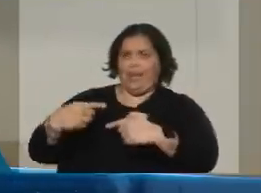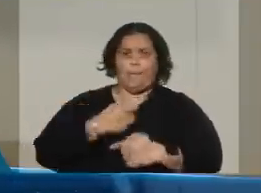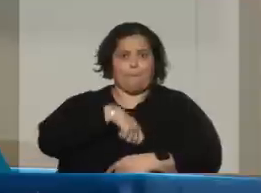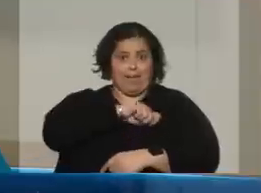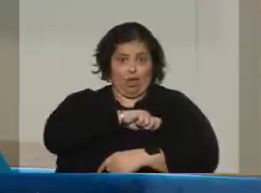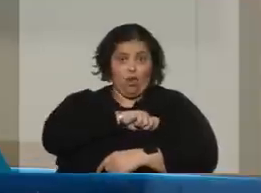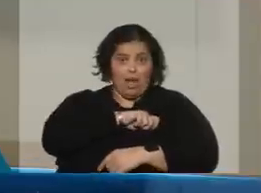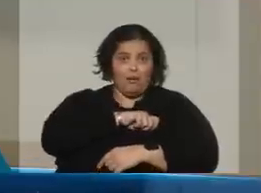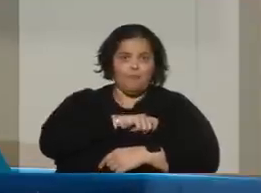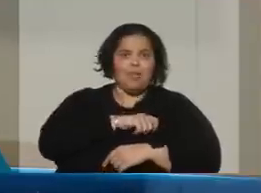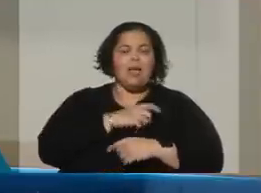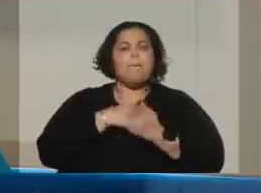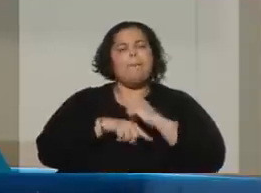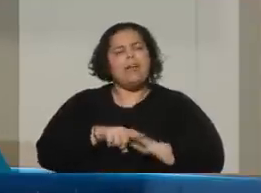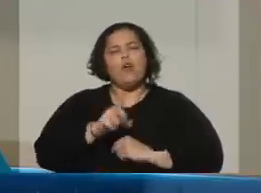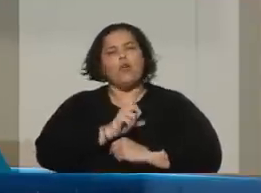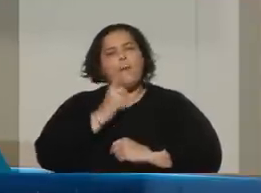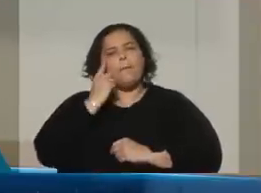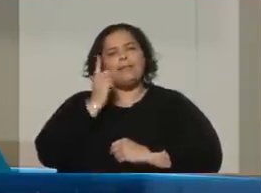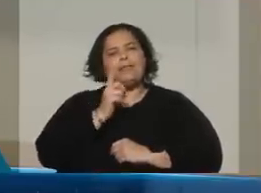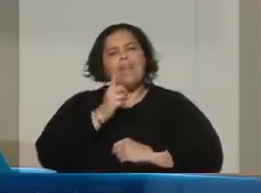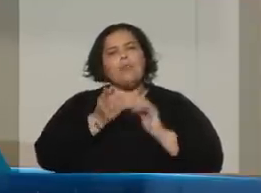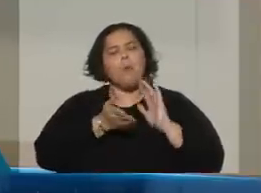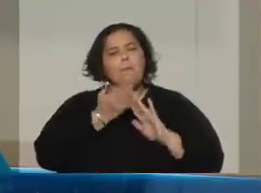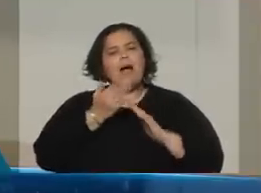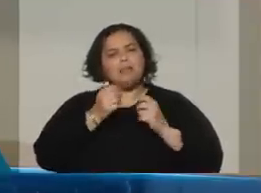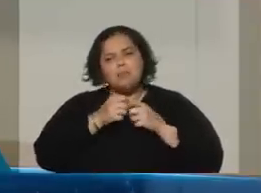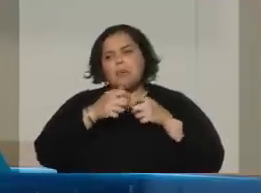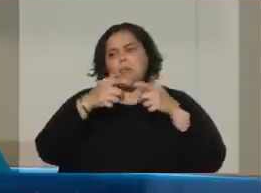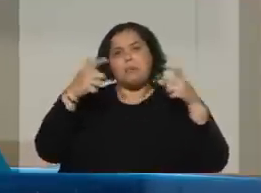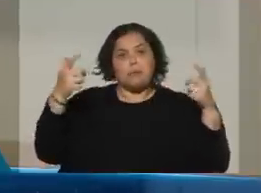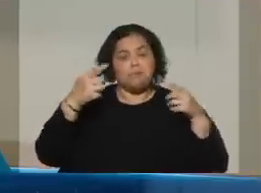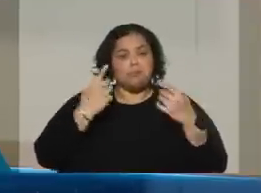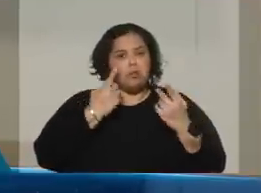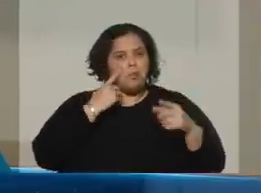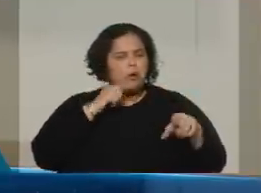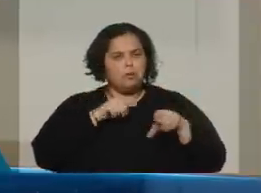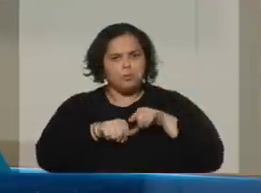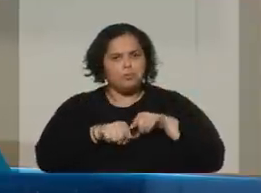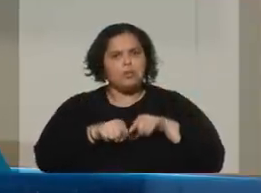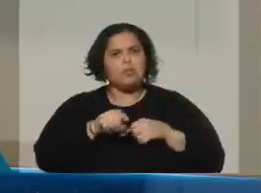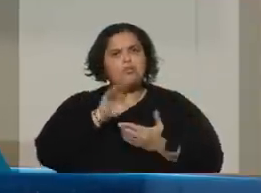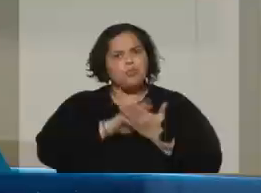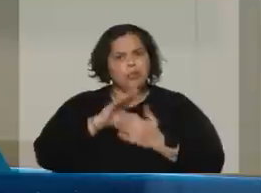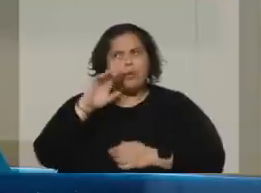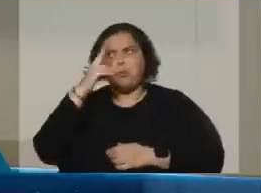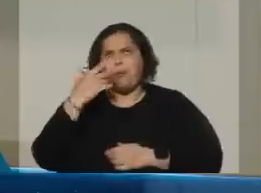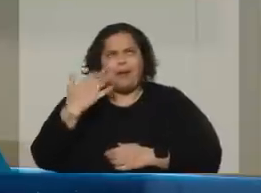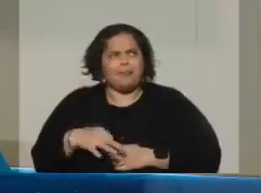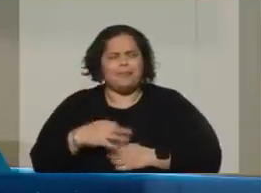lo que no se esperaba era una repercusión que directamente tuviera que ver con el Uruguay.